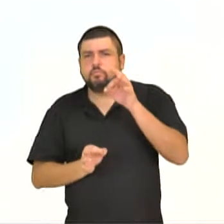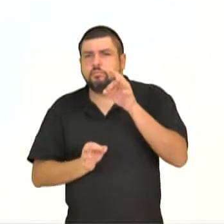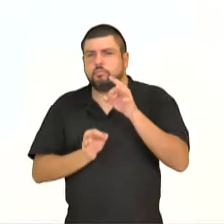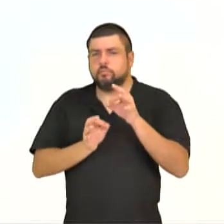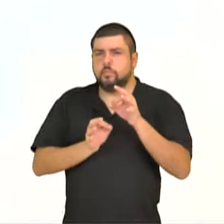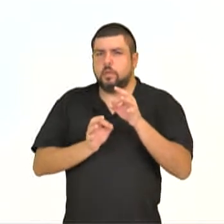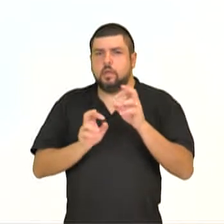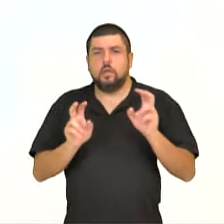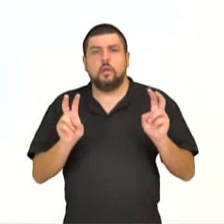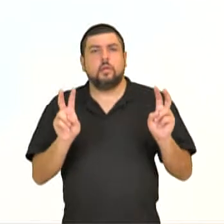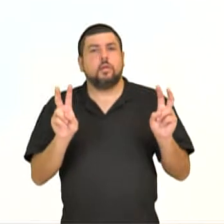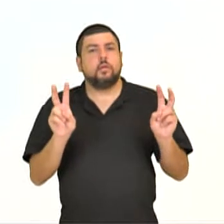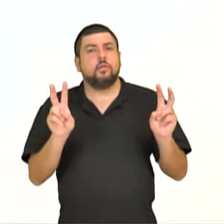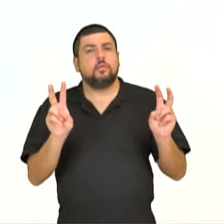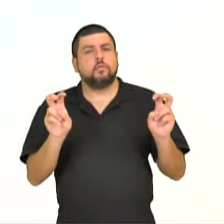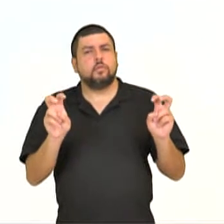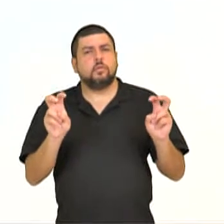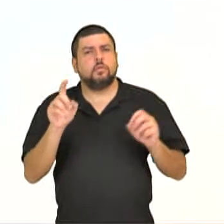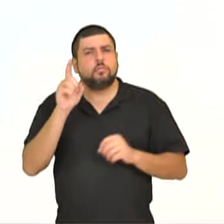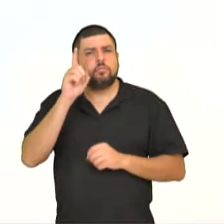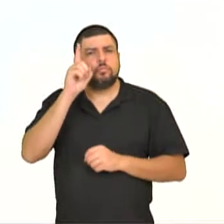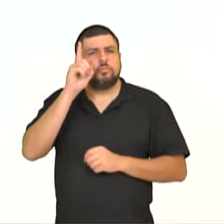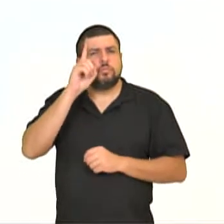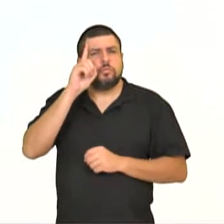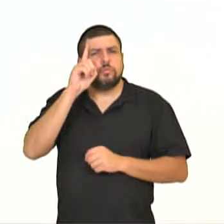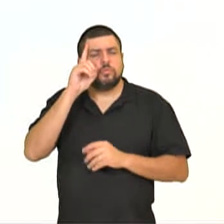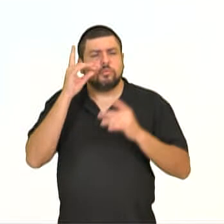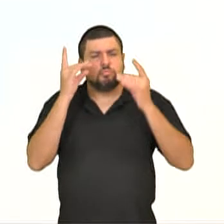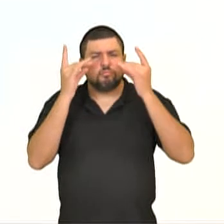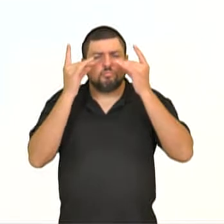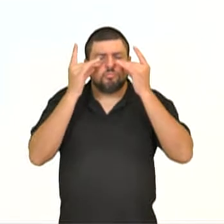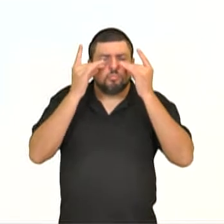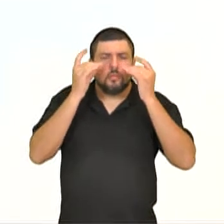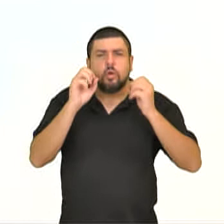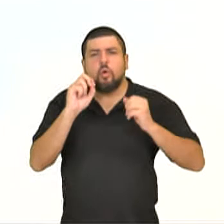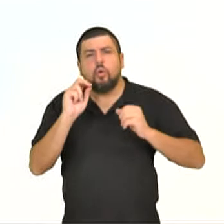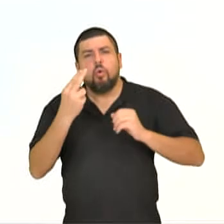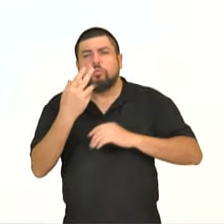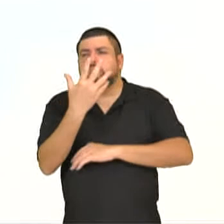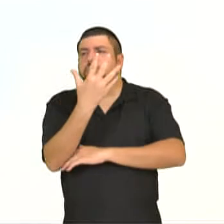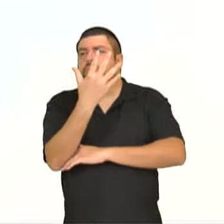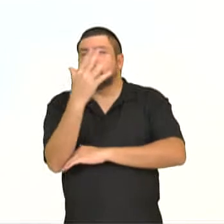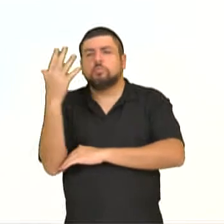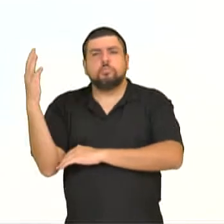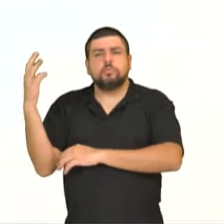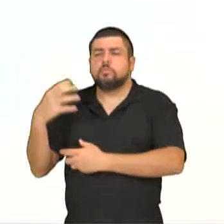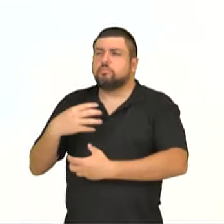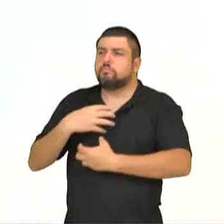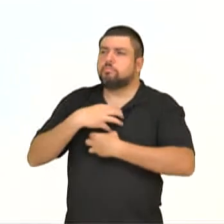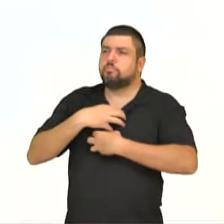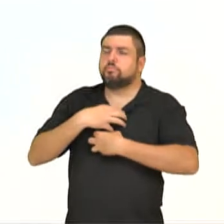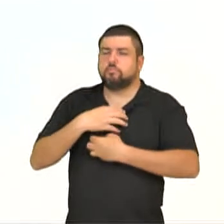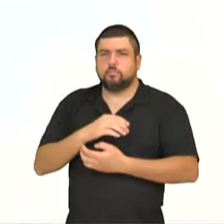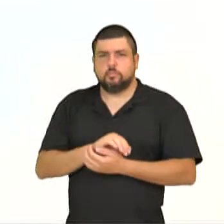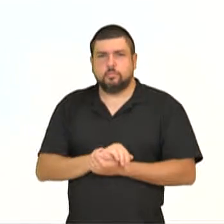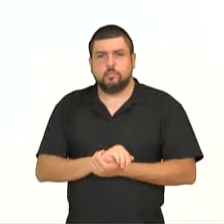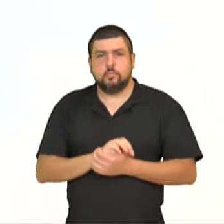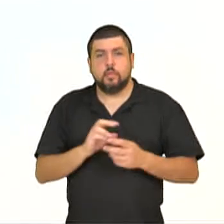temáticas cotidianas de la naturaleza. Miren aquí, este poema, este Haikai. Tres versos,